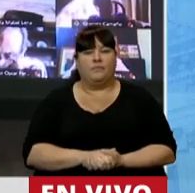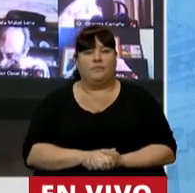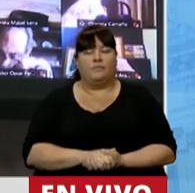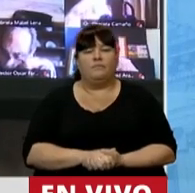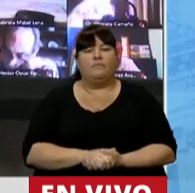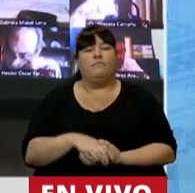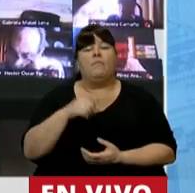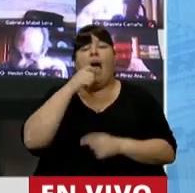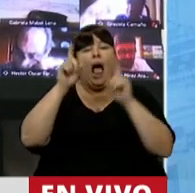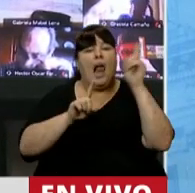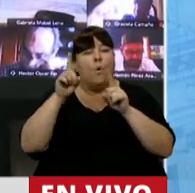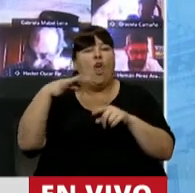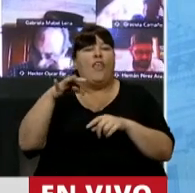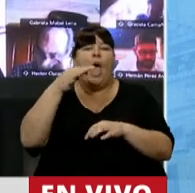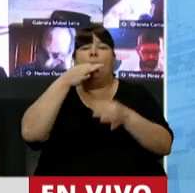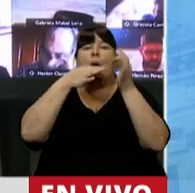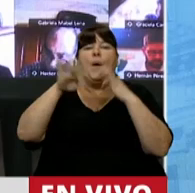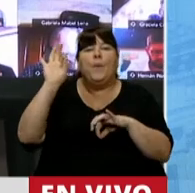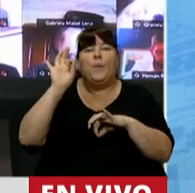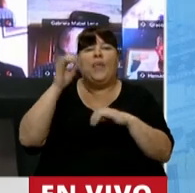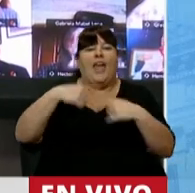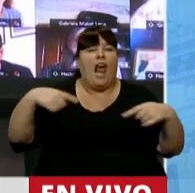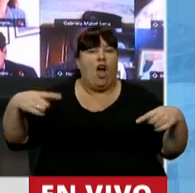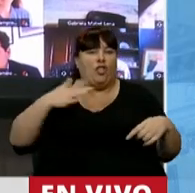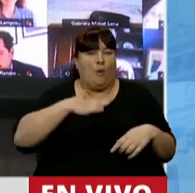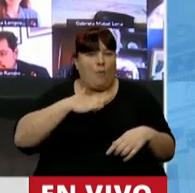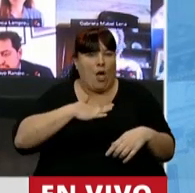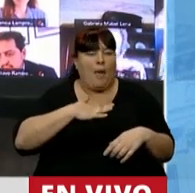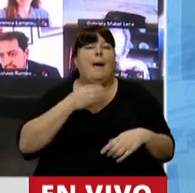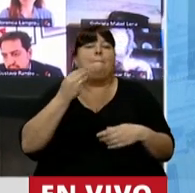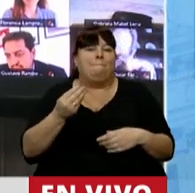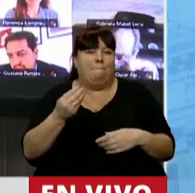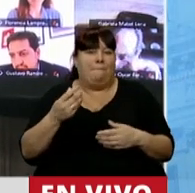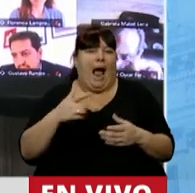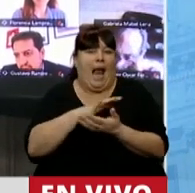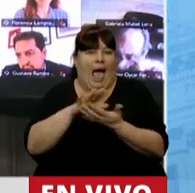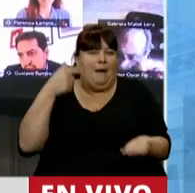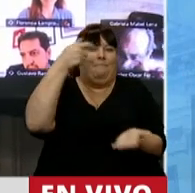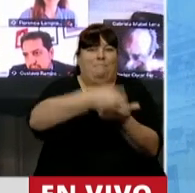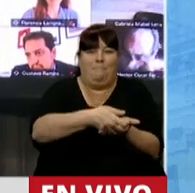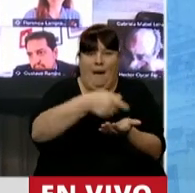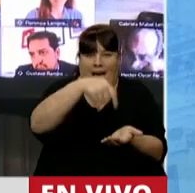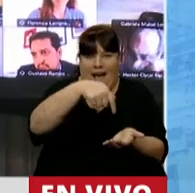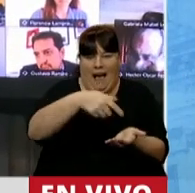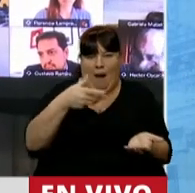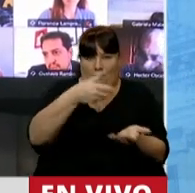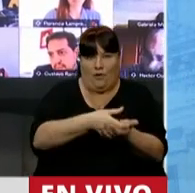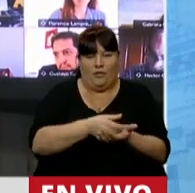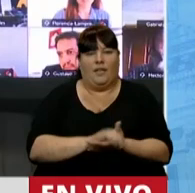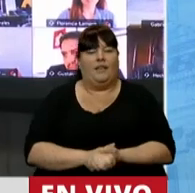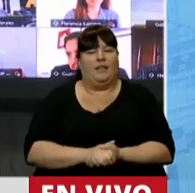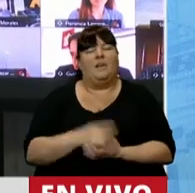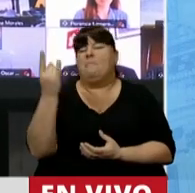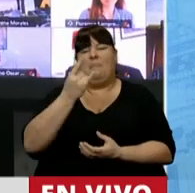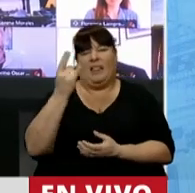que hay quienes tendrán que vender sus bienes para poder hacer frente a este aporte.